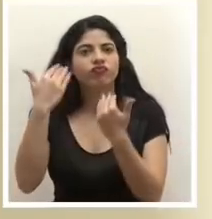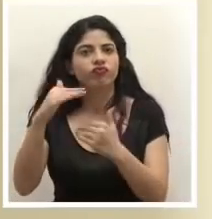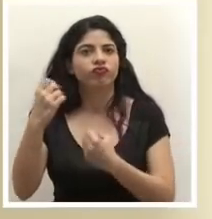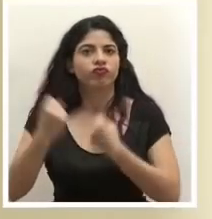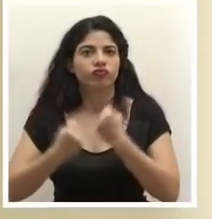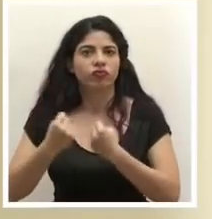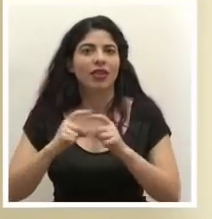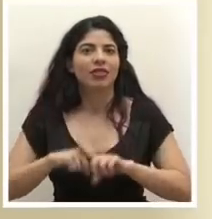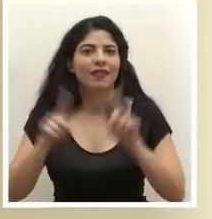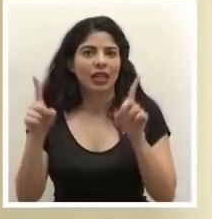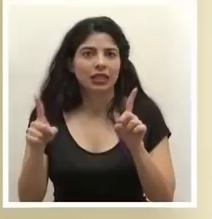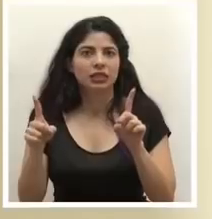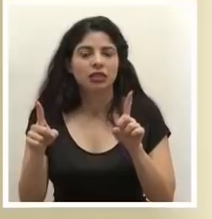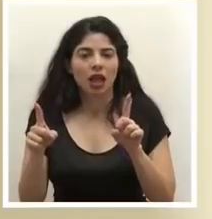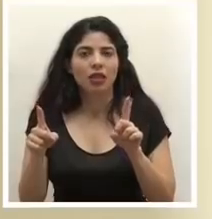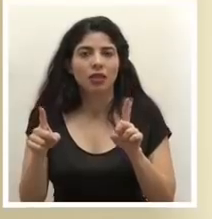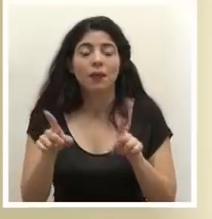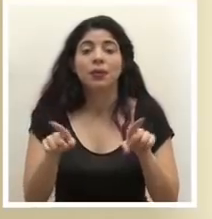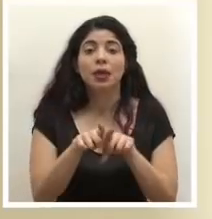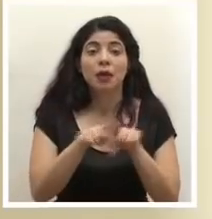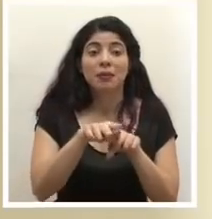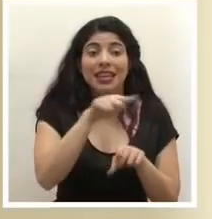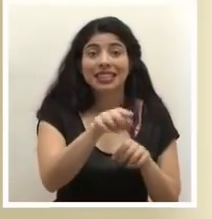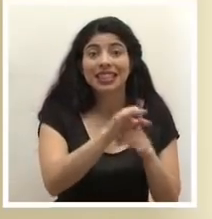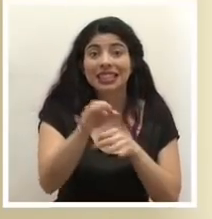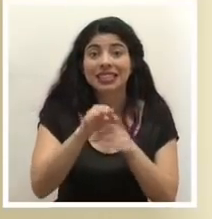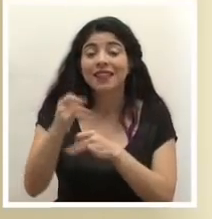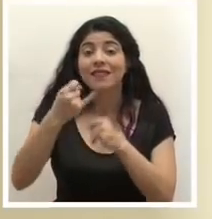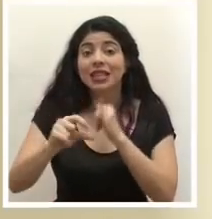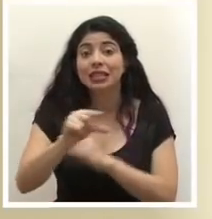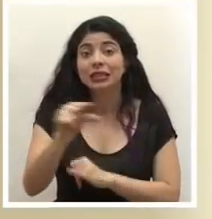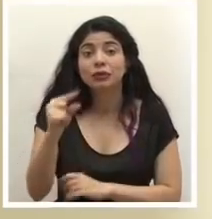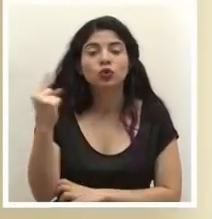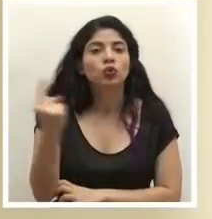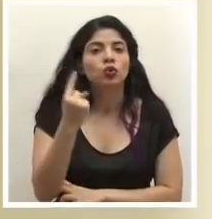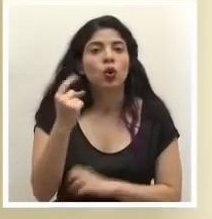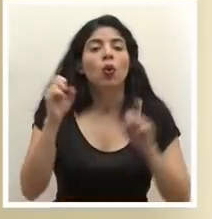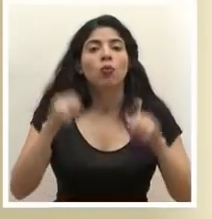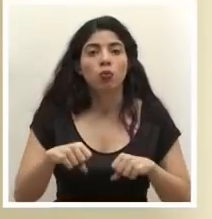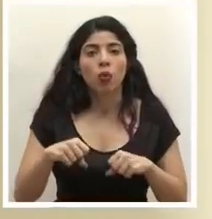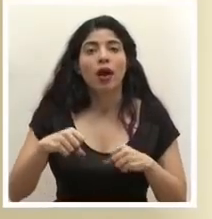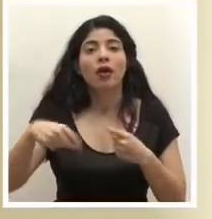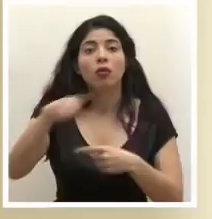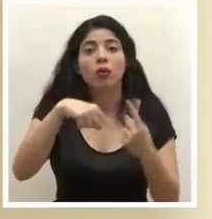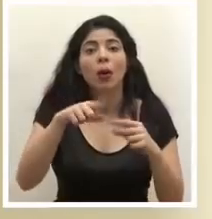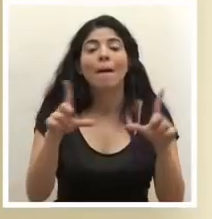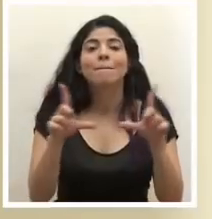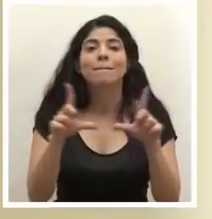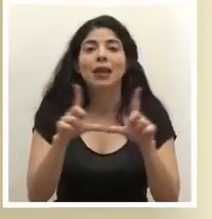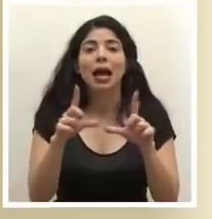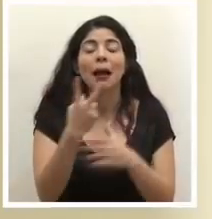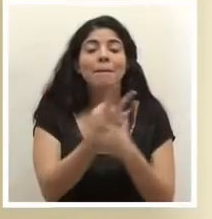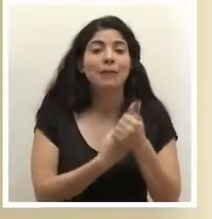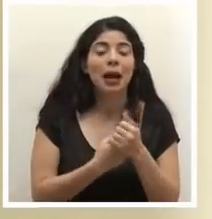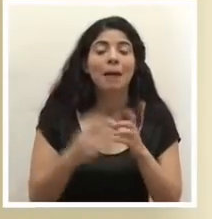diferenciada. Asimismo, en dichos distritos los fines de semana sólo podrán circular por placas pares